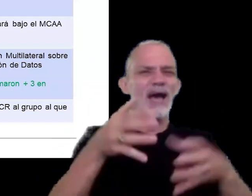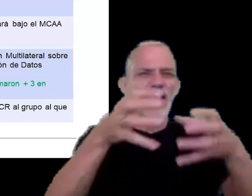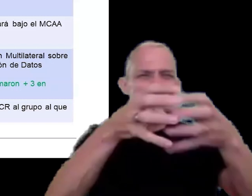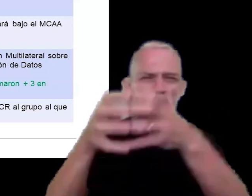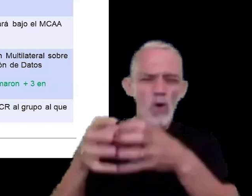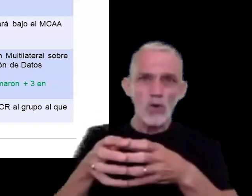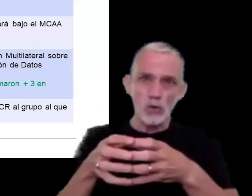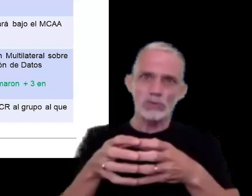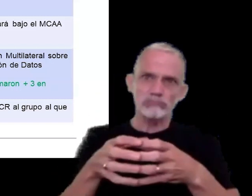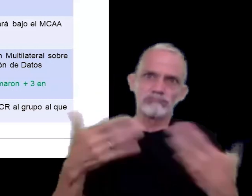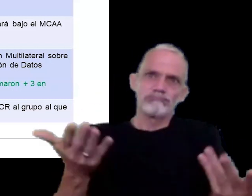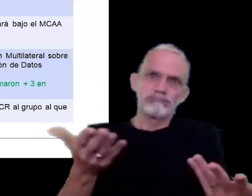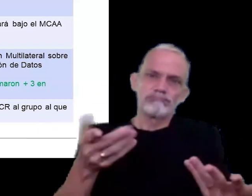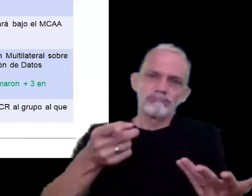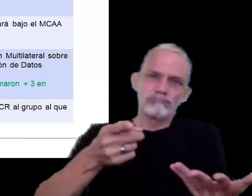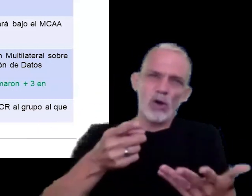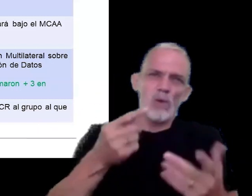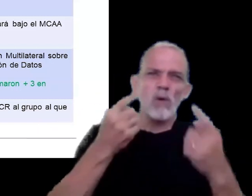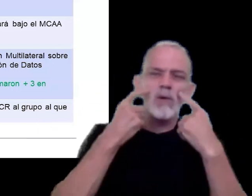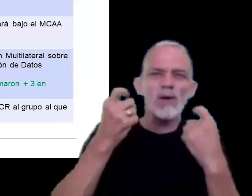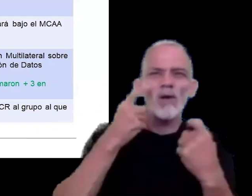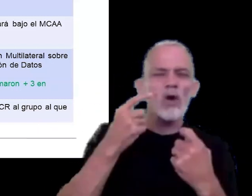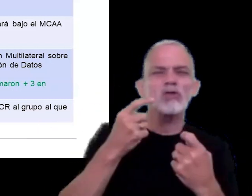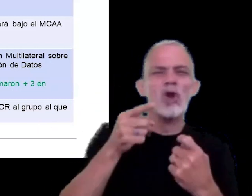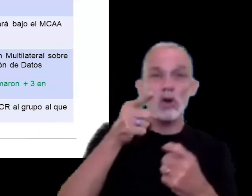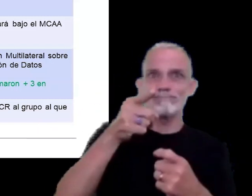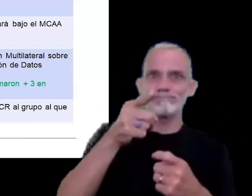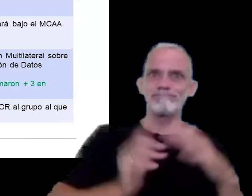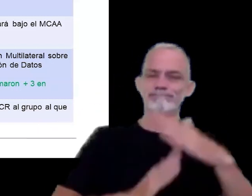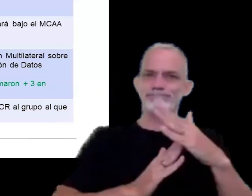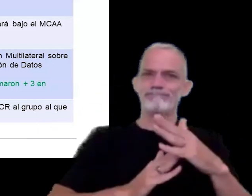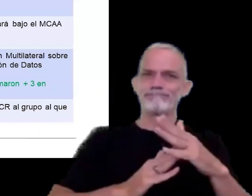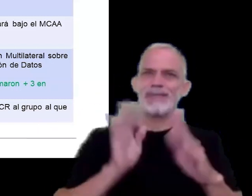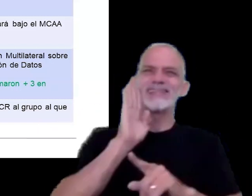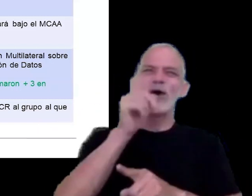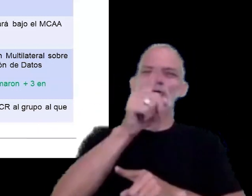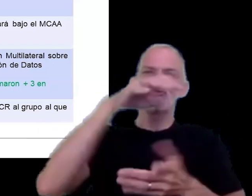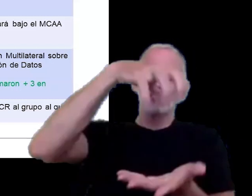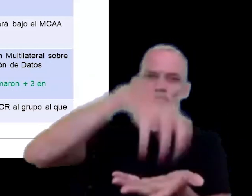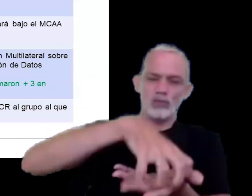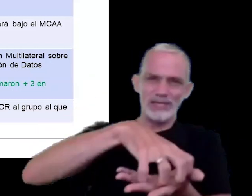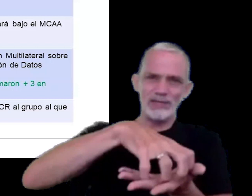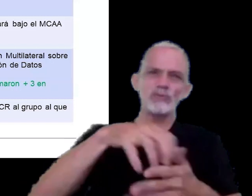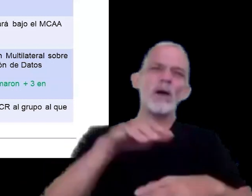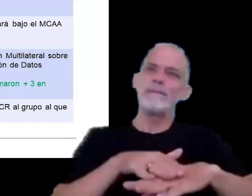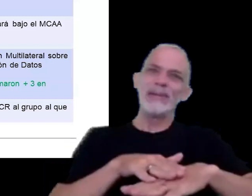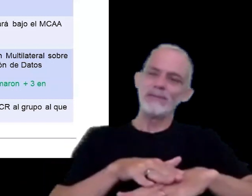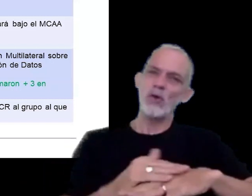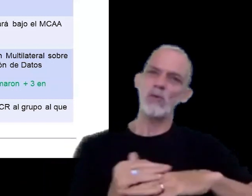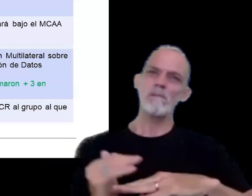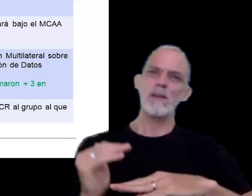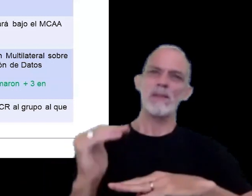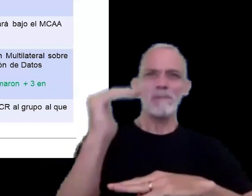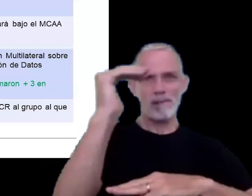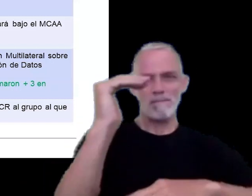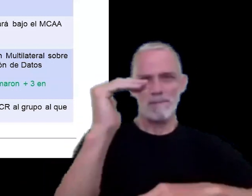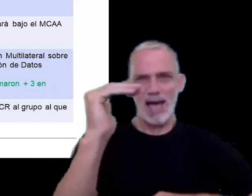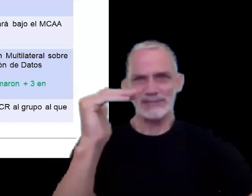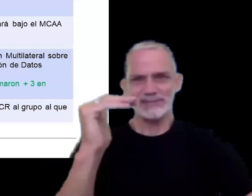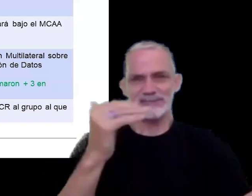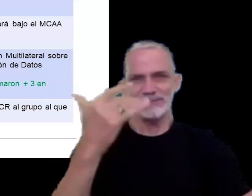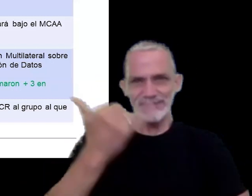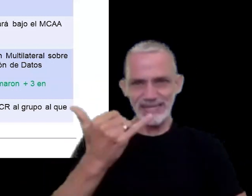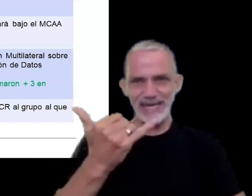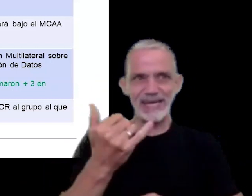con última entidad controlante en ese país que superan los umbrales de de